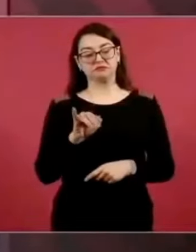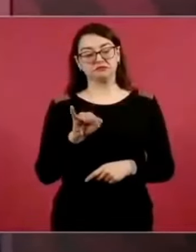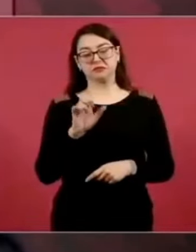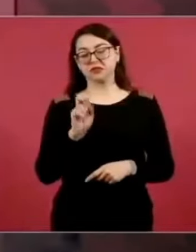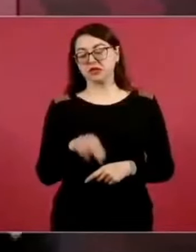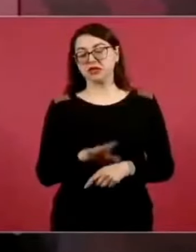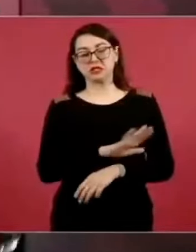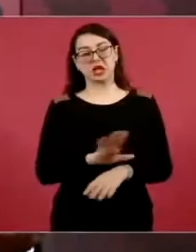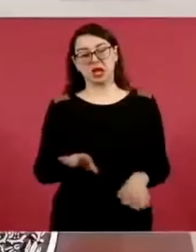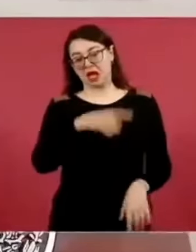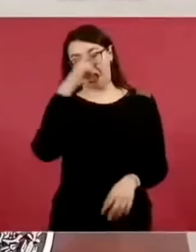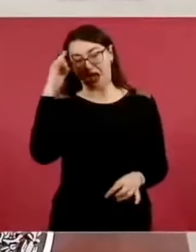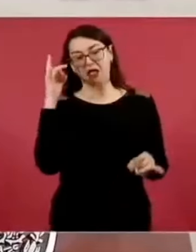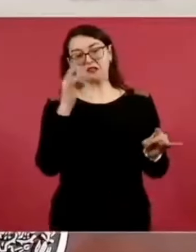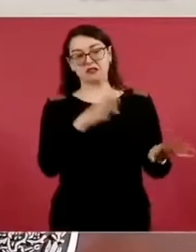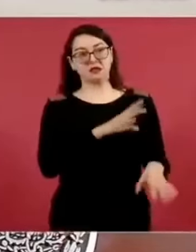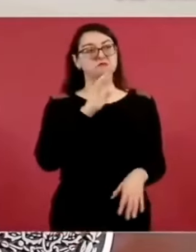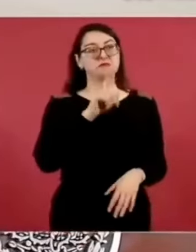votaron por mí,